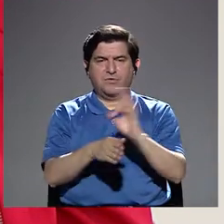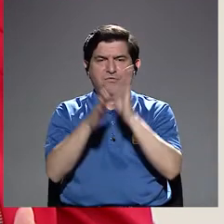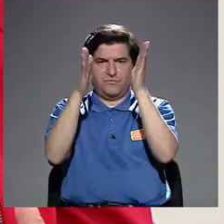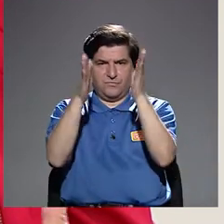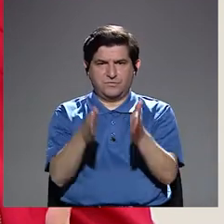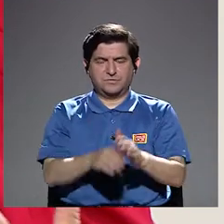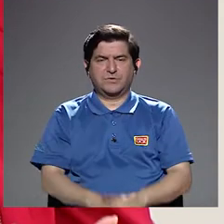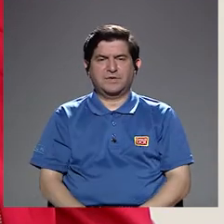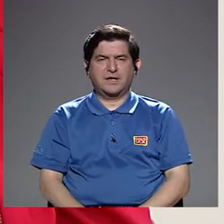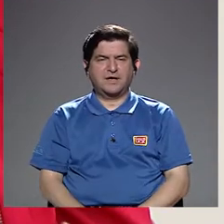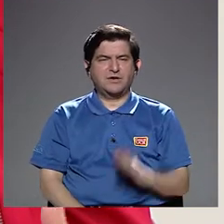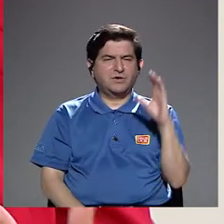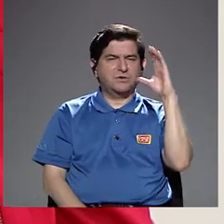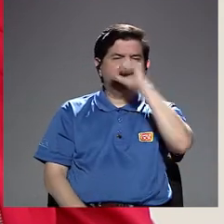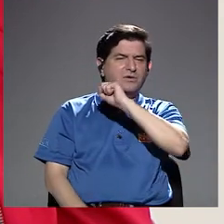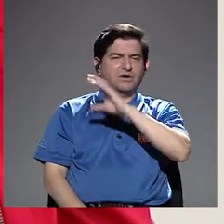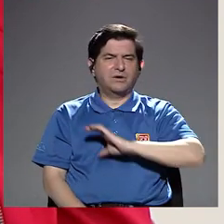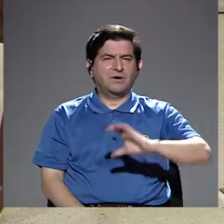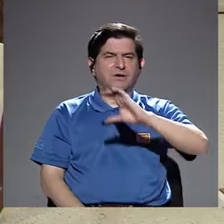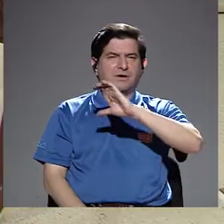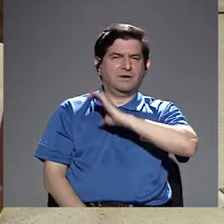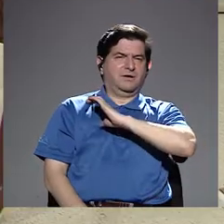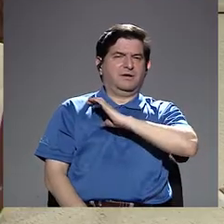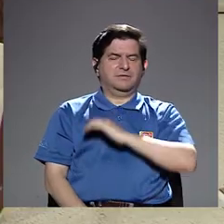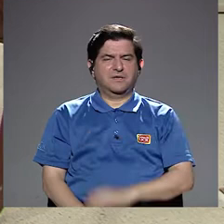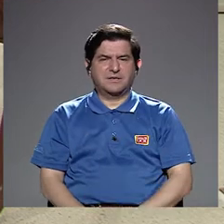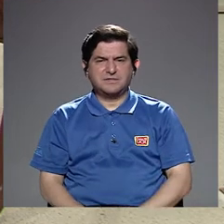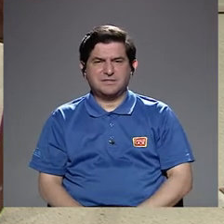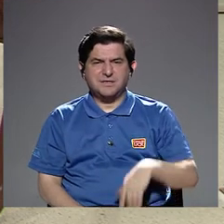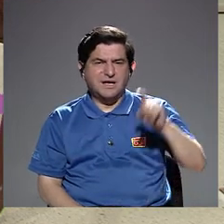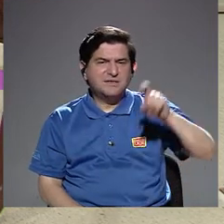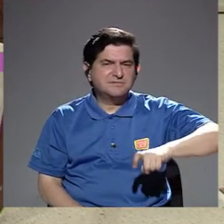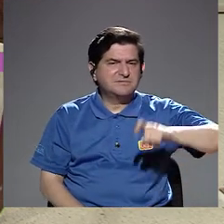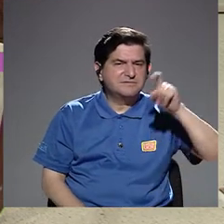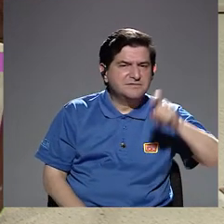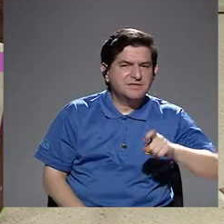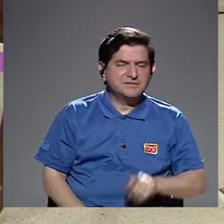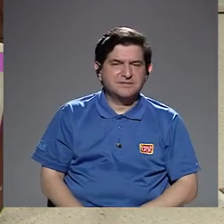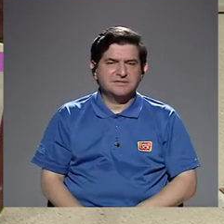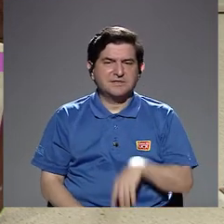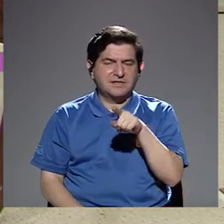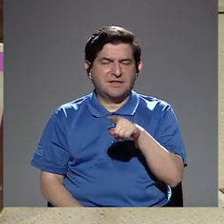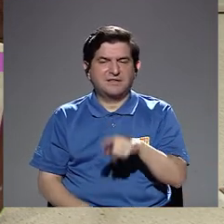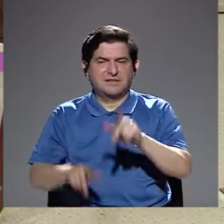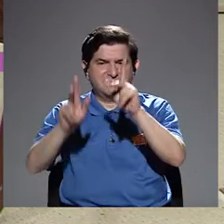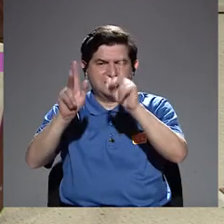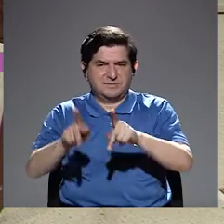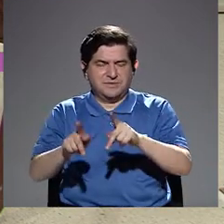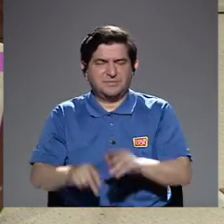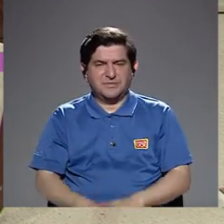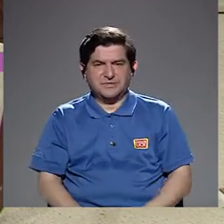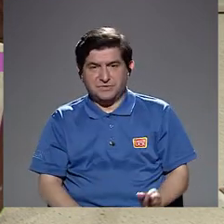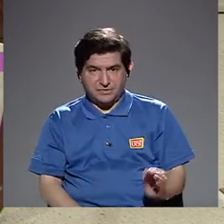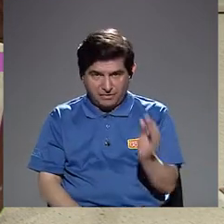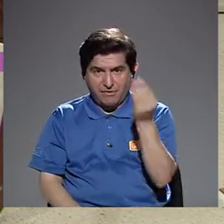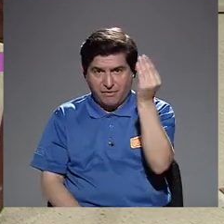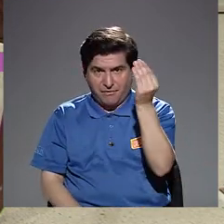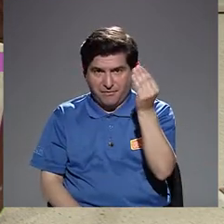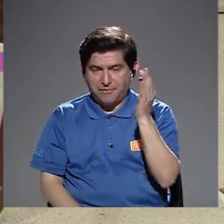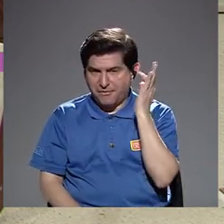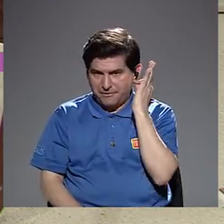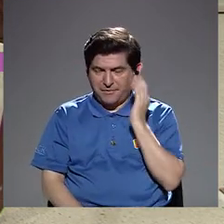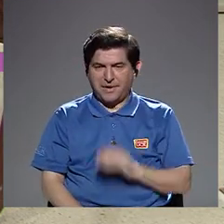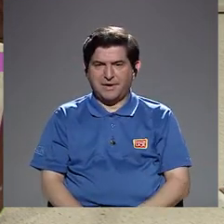funcionaria que logre ver qué características, cuáles son las necesidades de esta usuaria adolescente, ¿verdad?